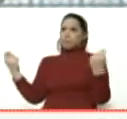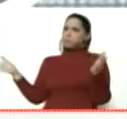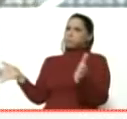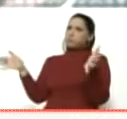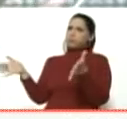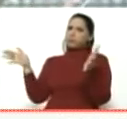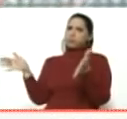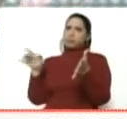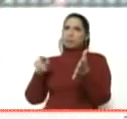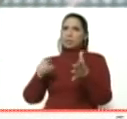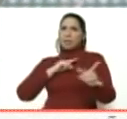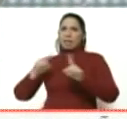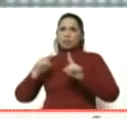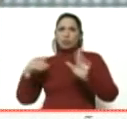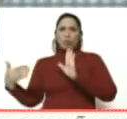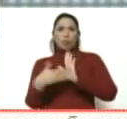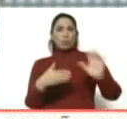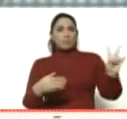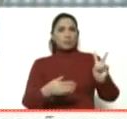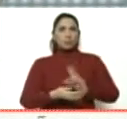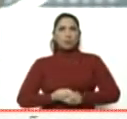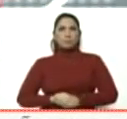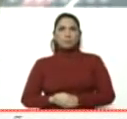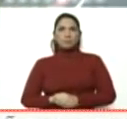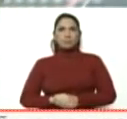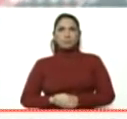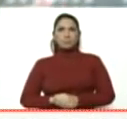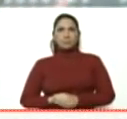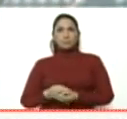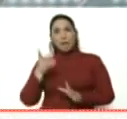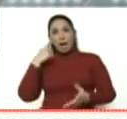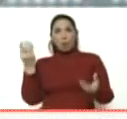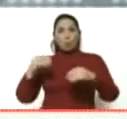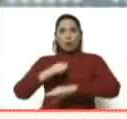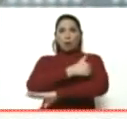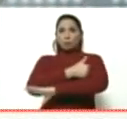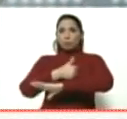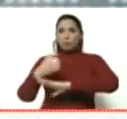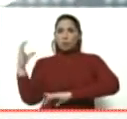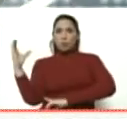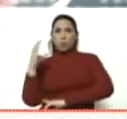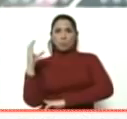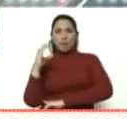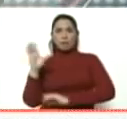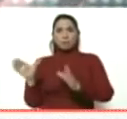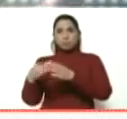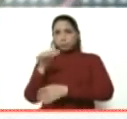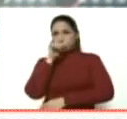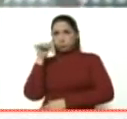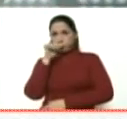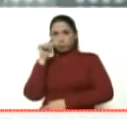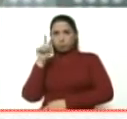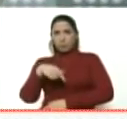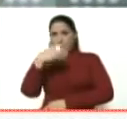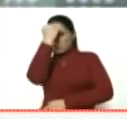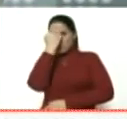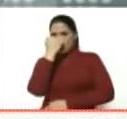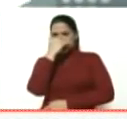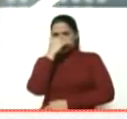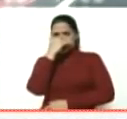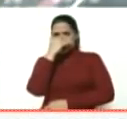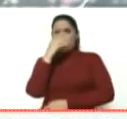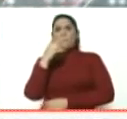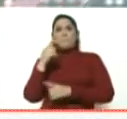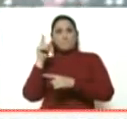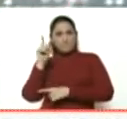operación en coordinación con las autoridades colombianas, con los narcotraficantes, con los mercenarios y